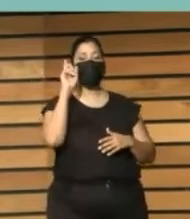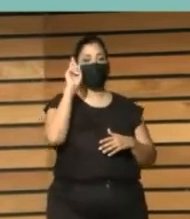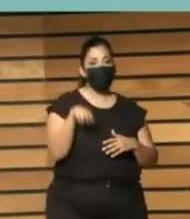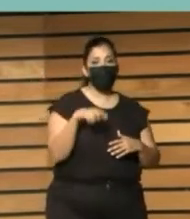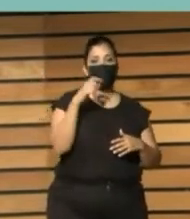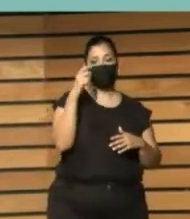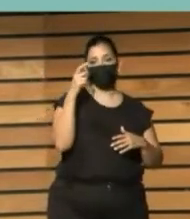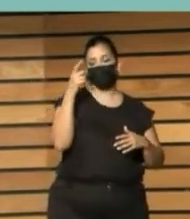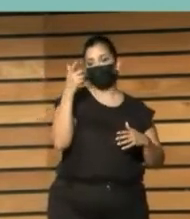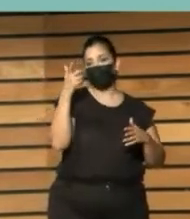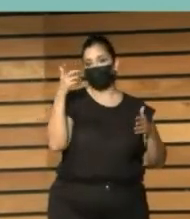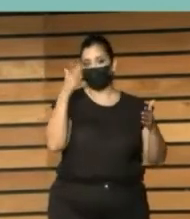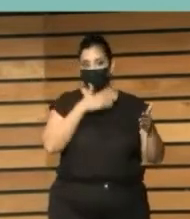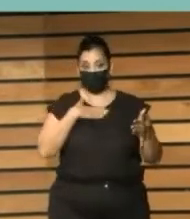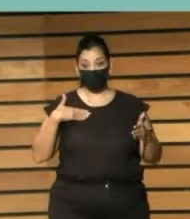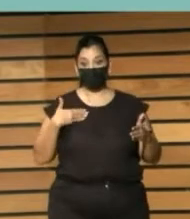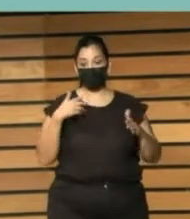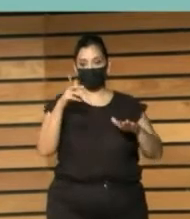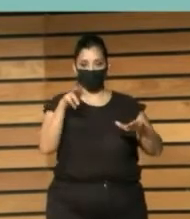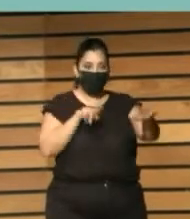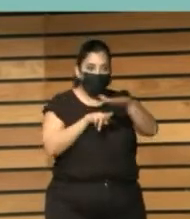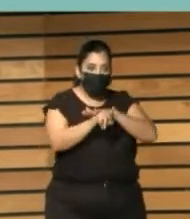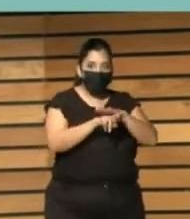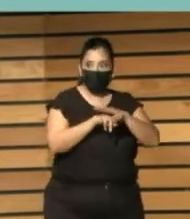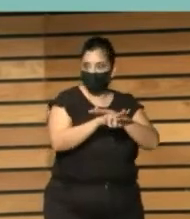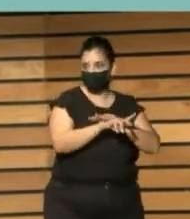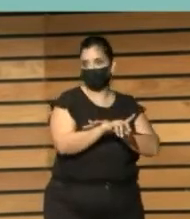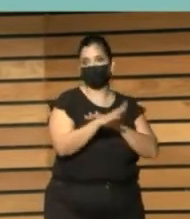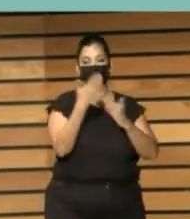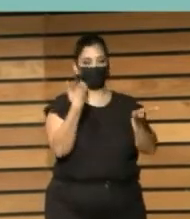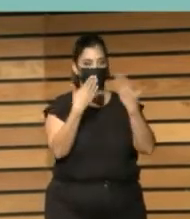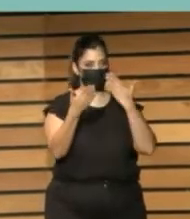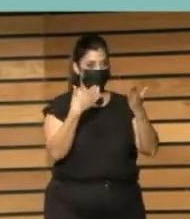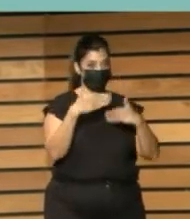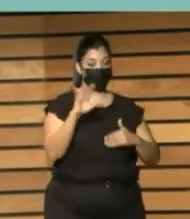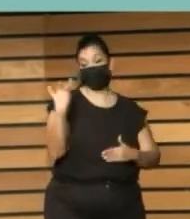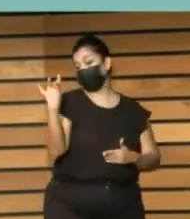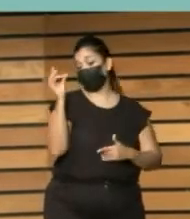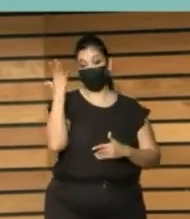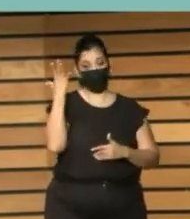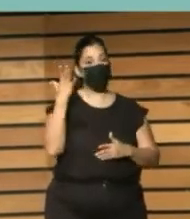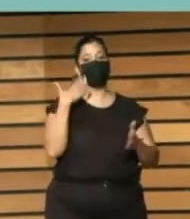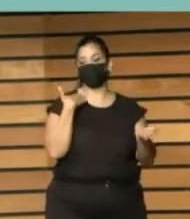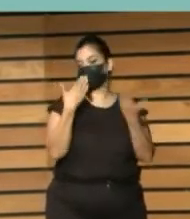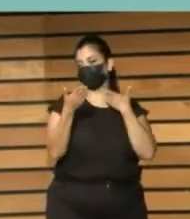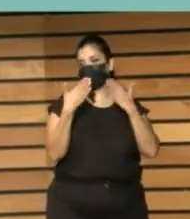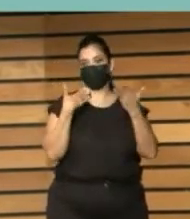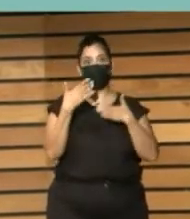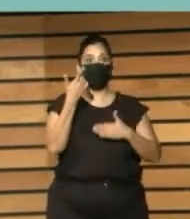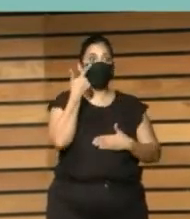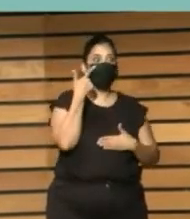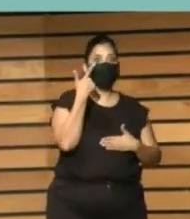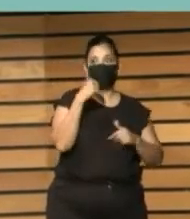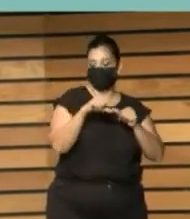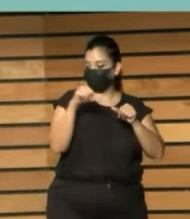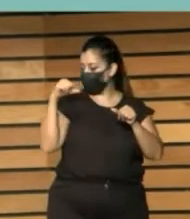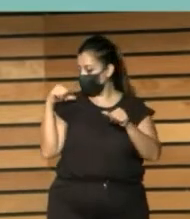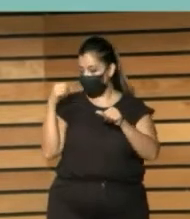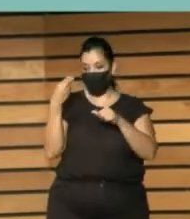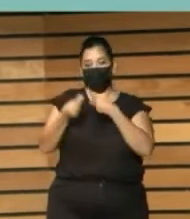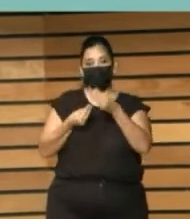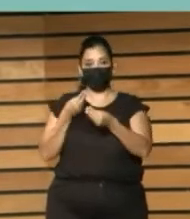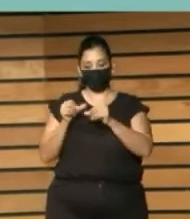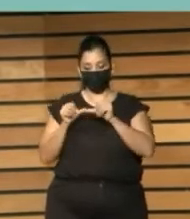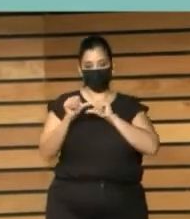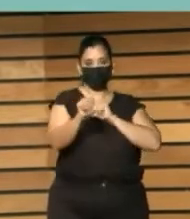el foco en la inclusión. Pero la idea fundamental es que veamos qué estamos haciendo y qué podemos hacer,